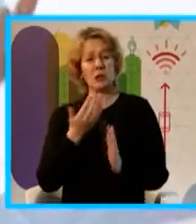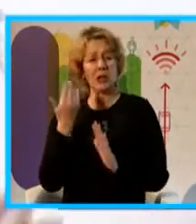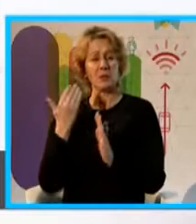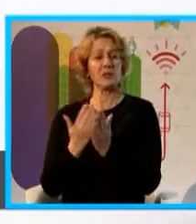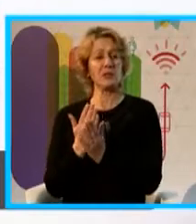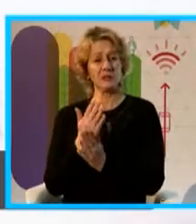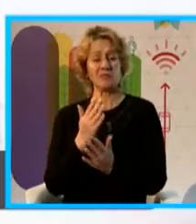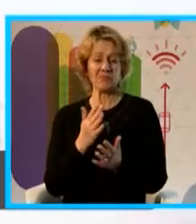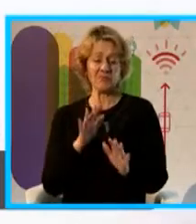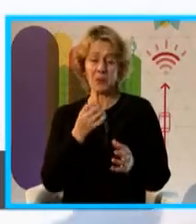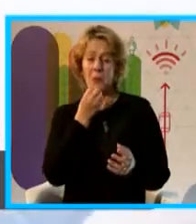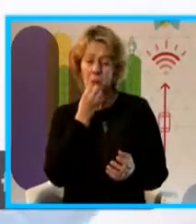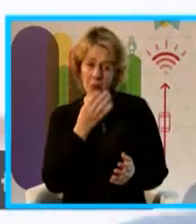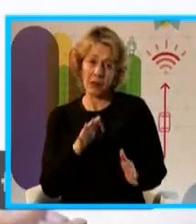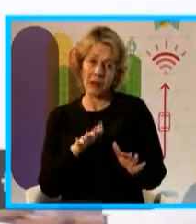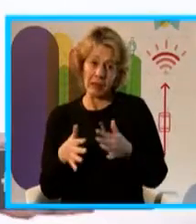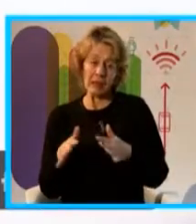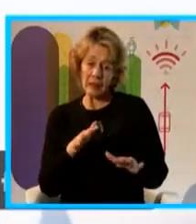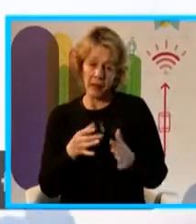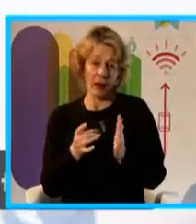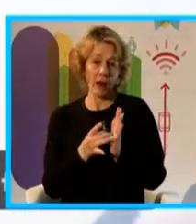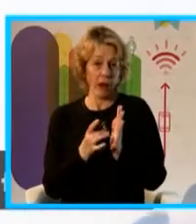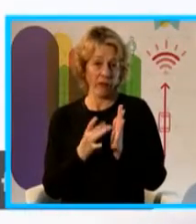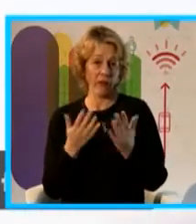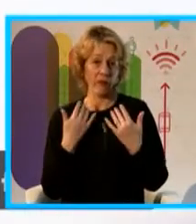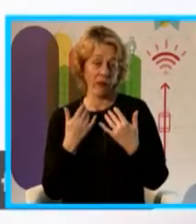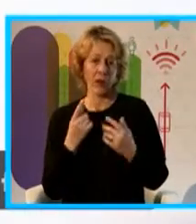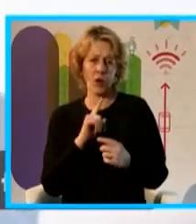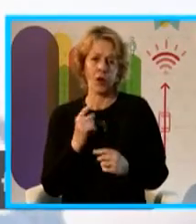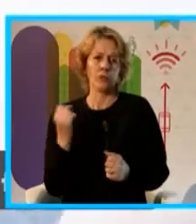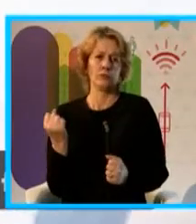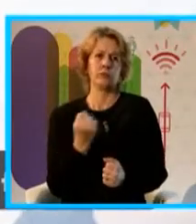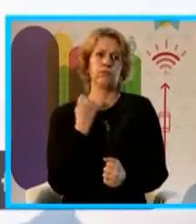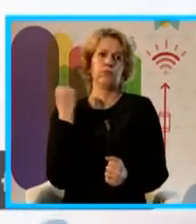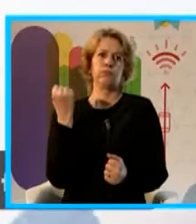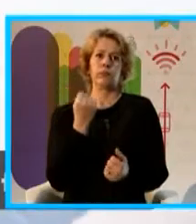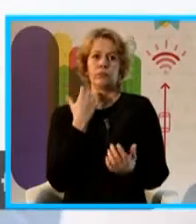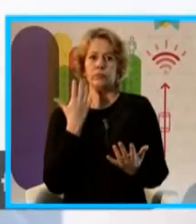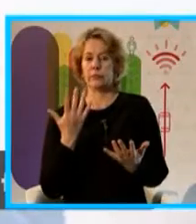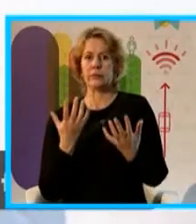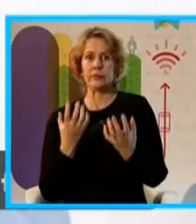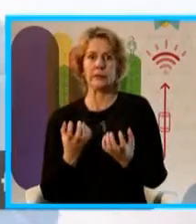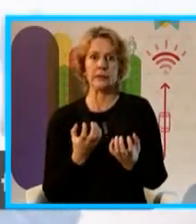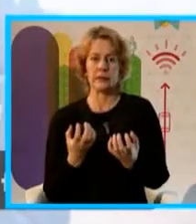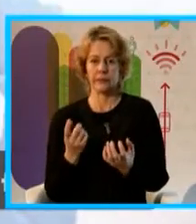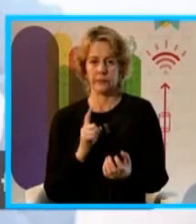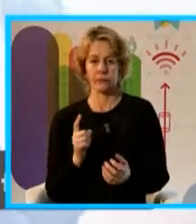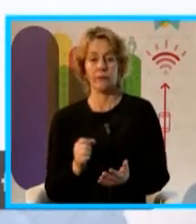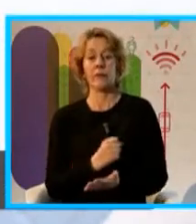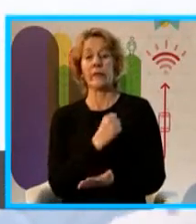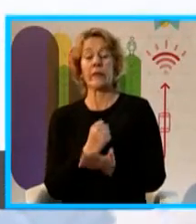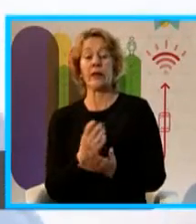relativamente buena calidad del aire, no era significativo, no era muy importante, hasta que en realidad aparecieron